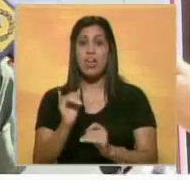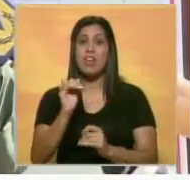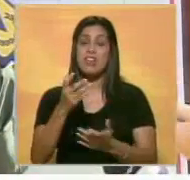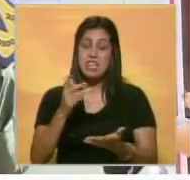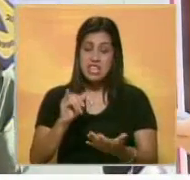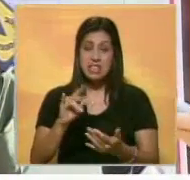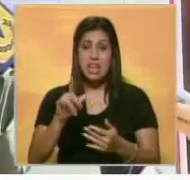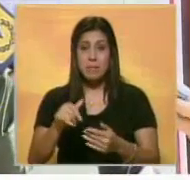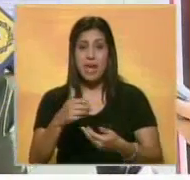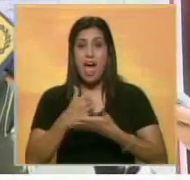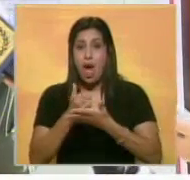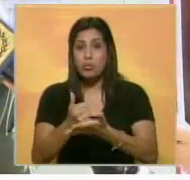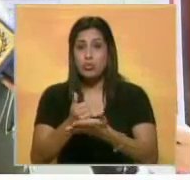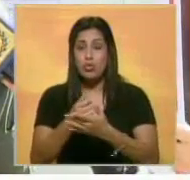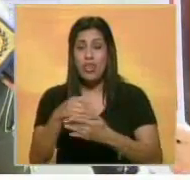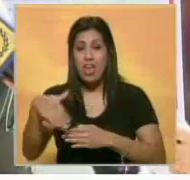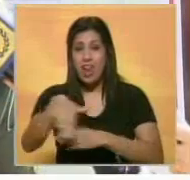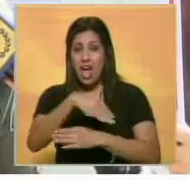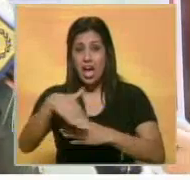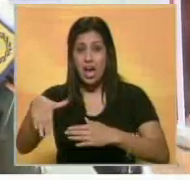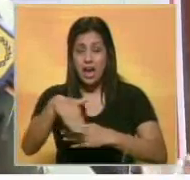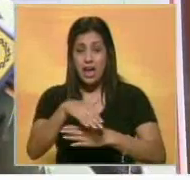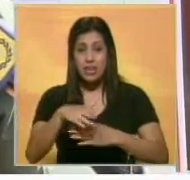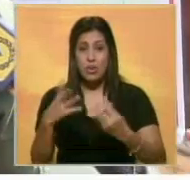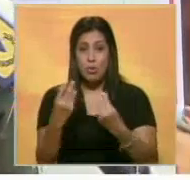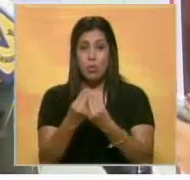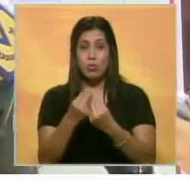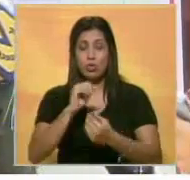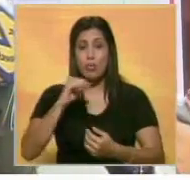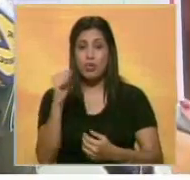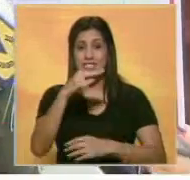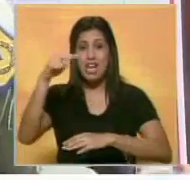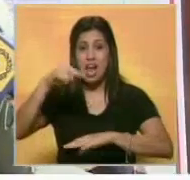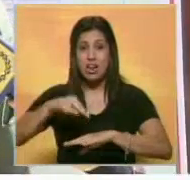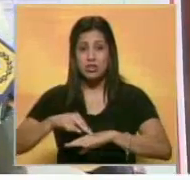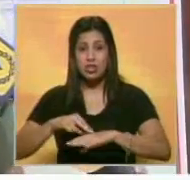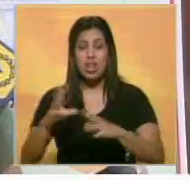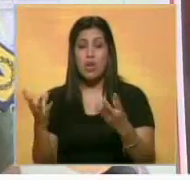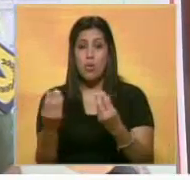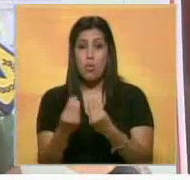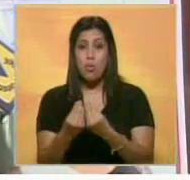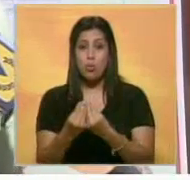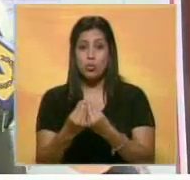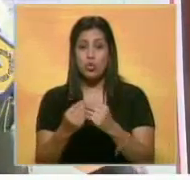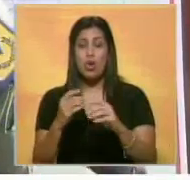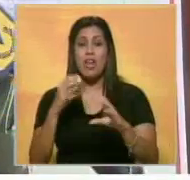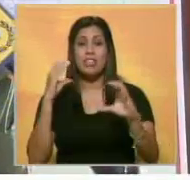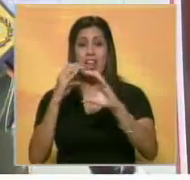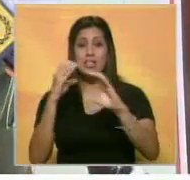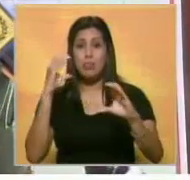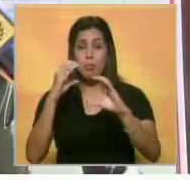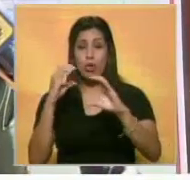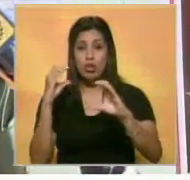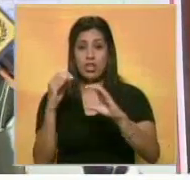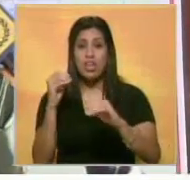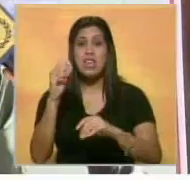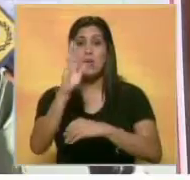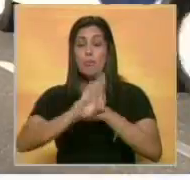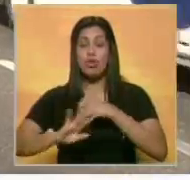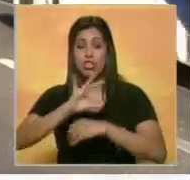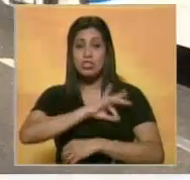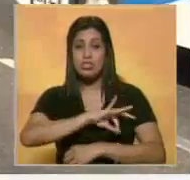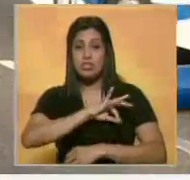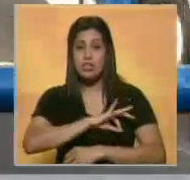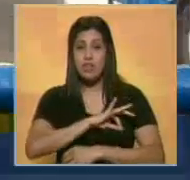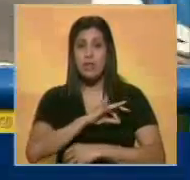materia de auxilio vial, conjuntamente con la Policía Nacional, conjuntamente con Tránsito Terrestre y Protección Civil.